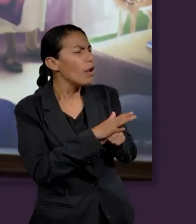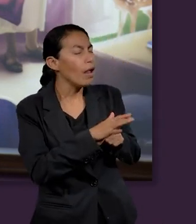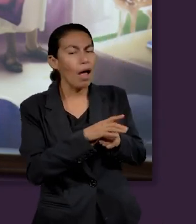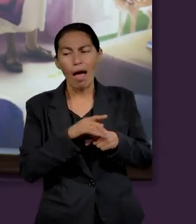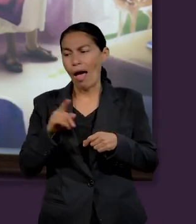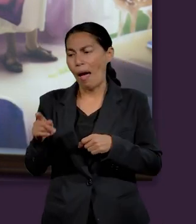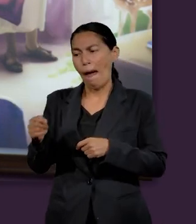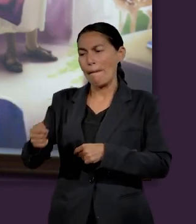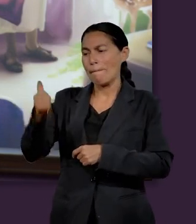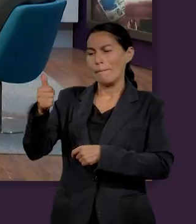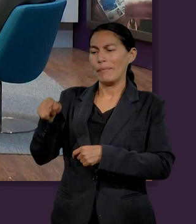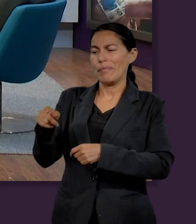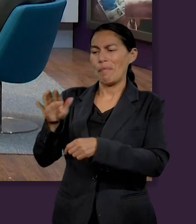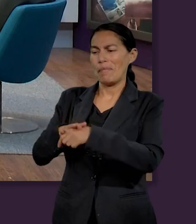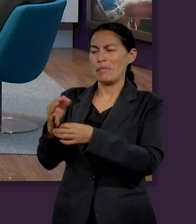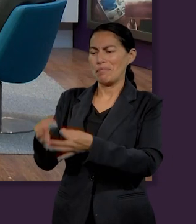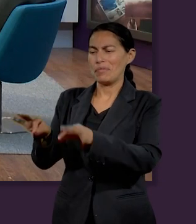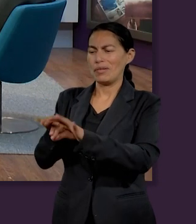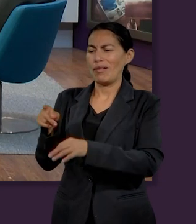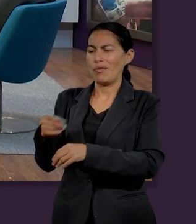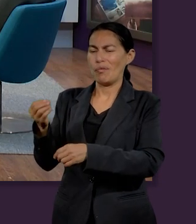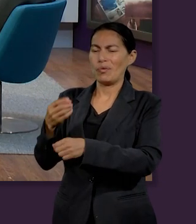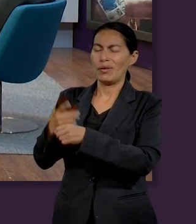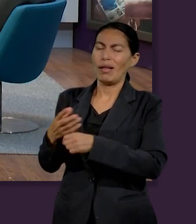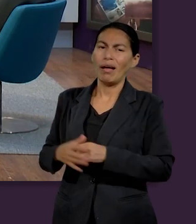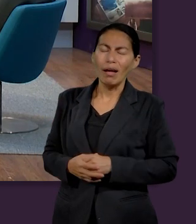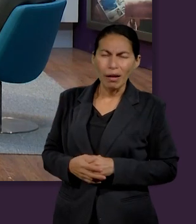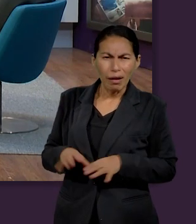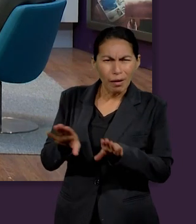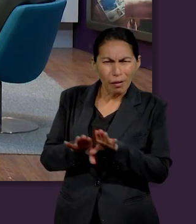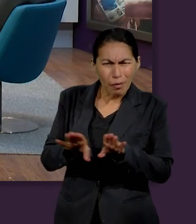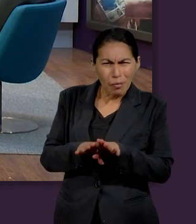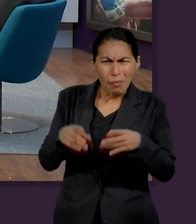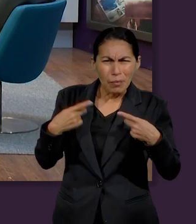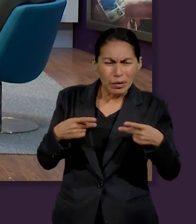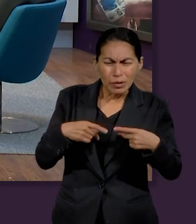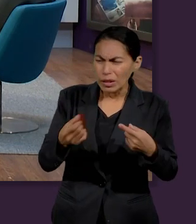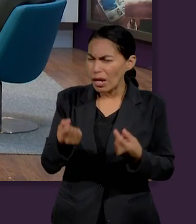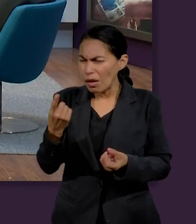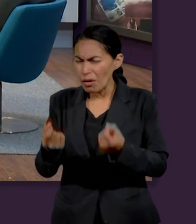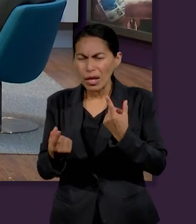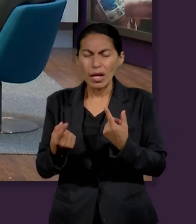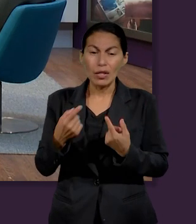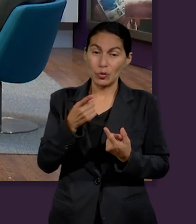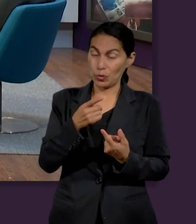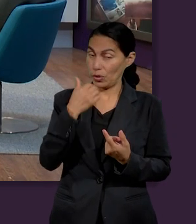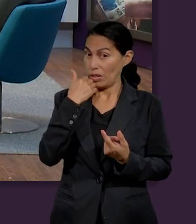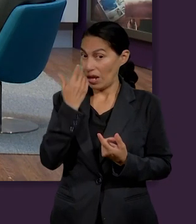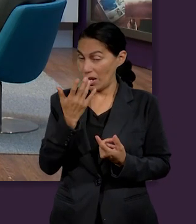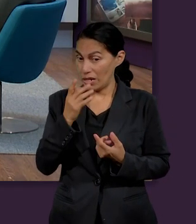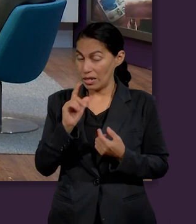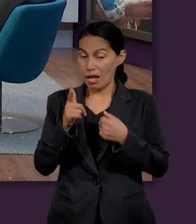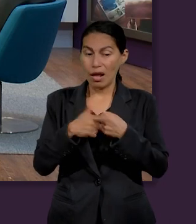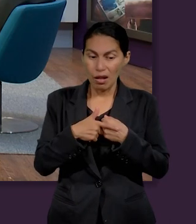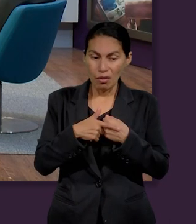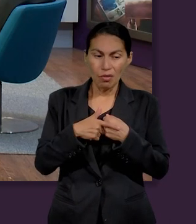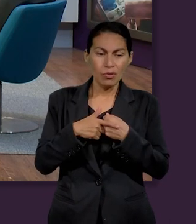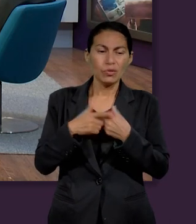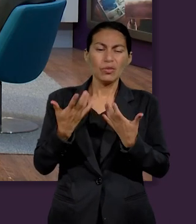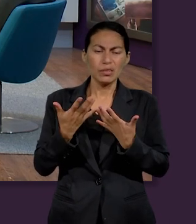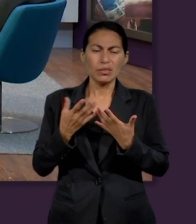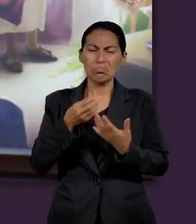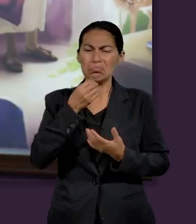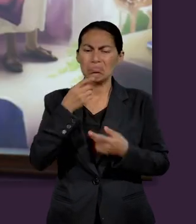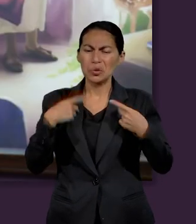pueden tomar equivocadamente porque al ver a otras personas que te pueden ayudar para dar un paso más en lo que tú quieres